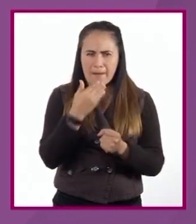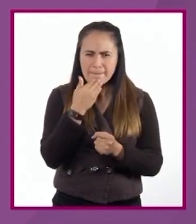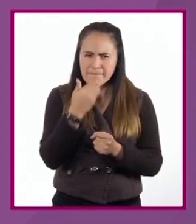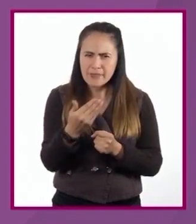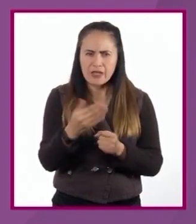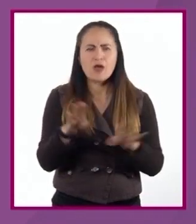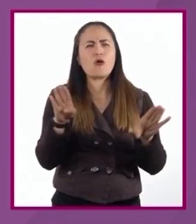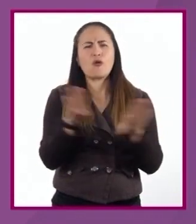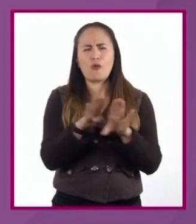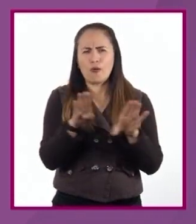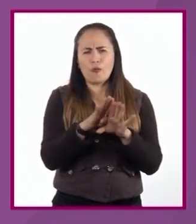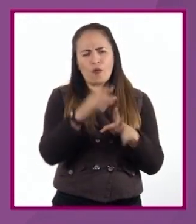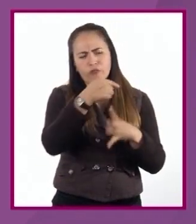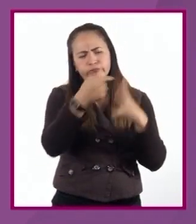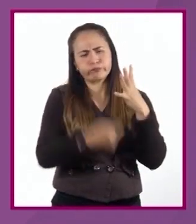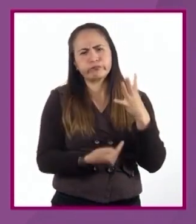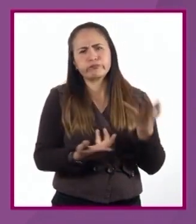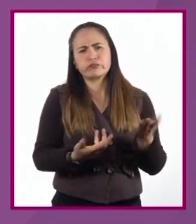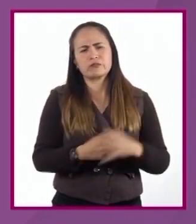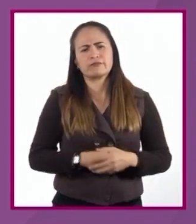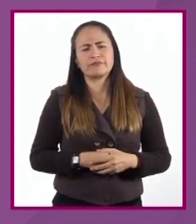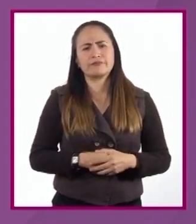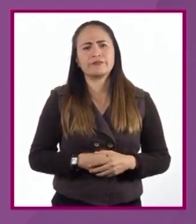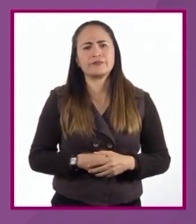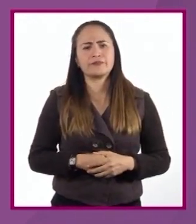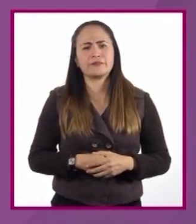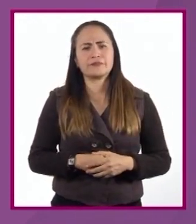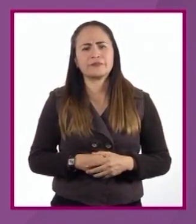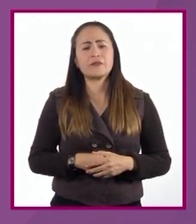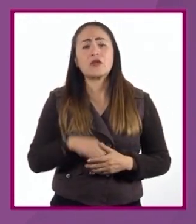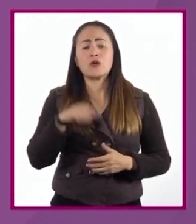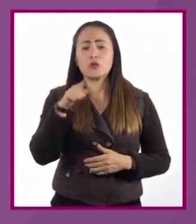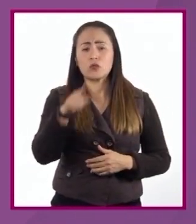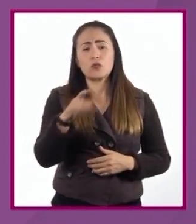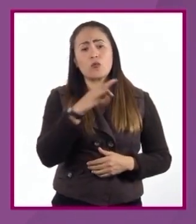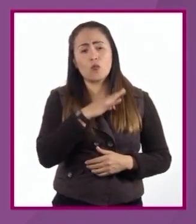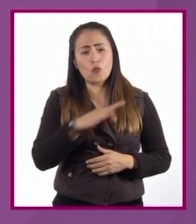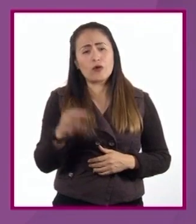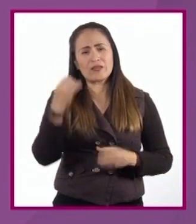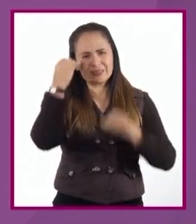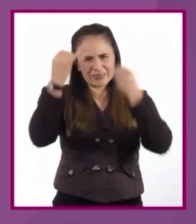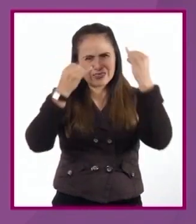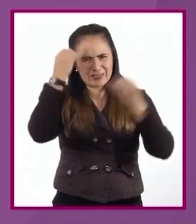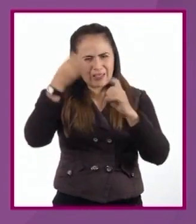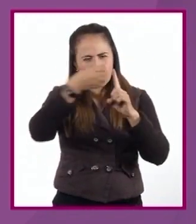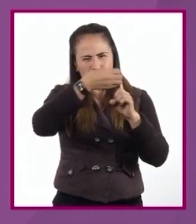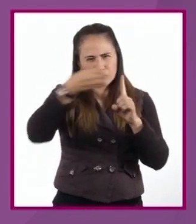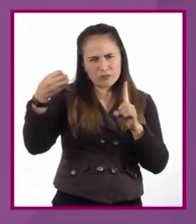los argumentos sólidos se dan en la medida en que tú puedas organizar tus ideas,